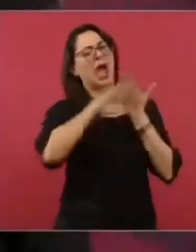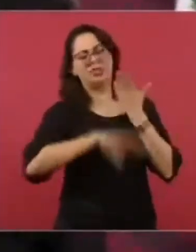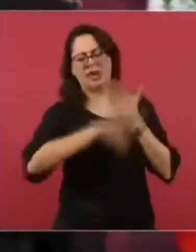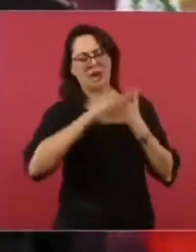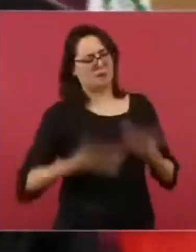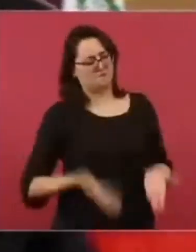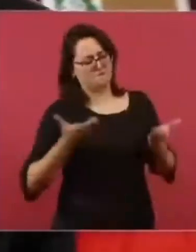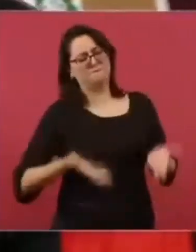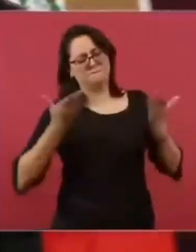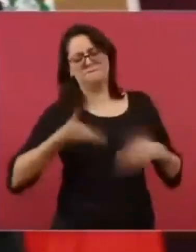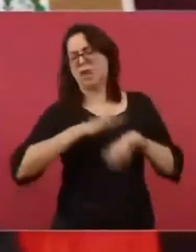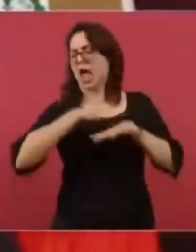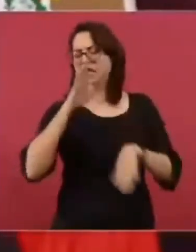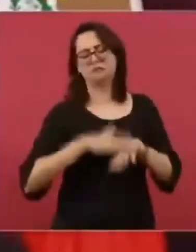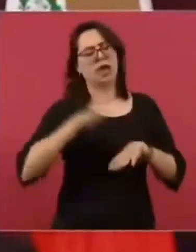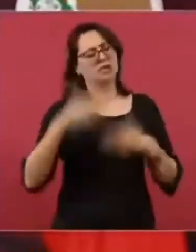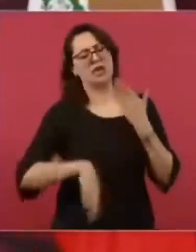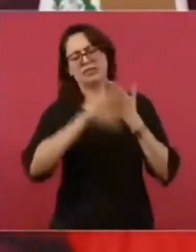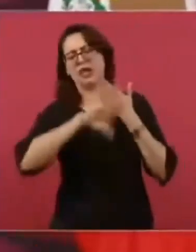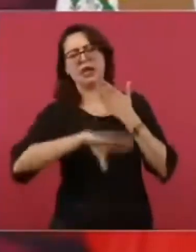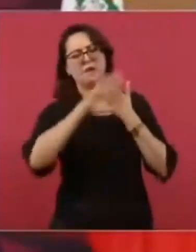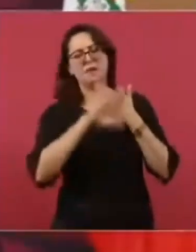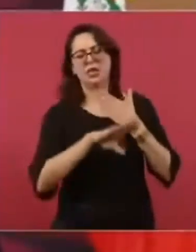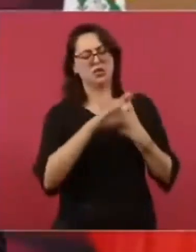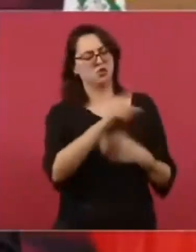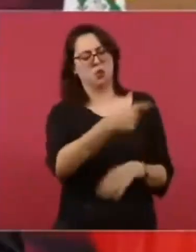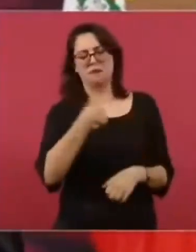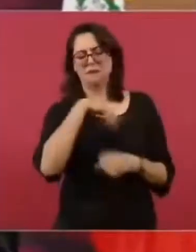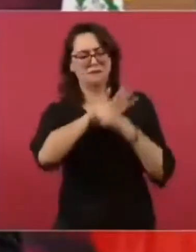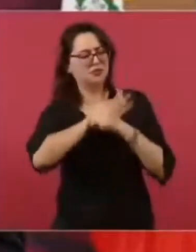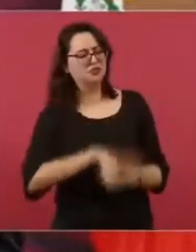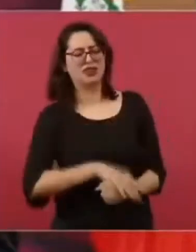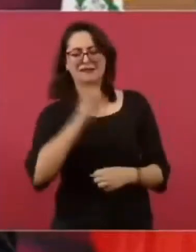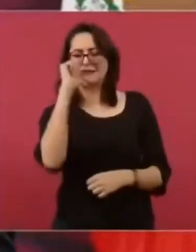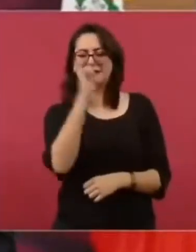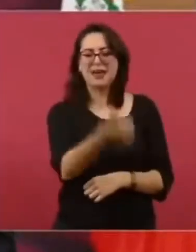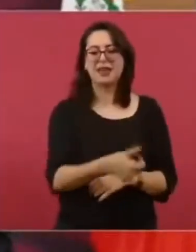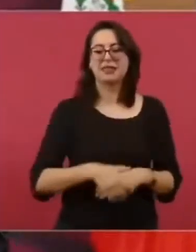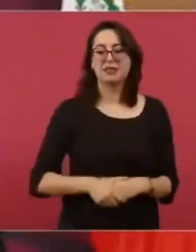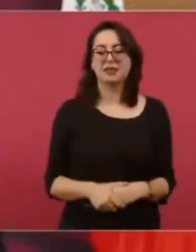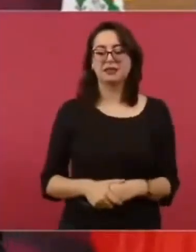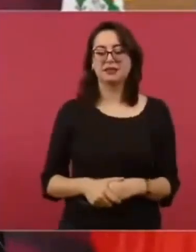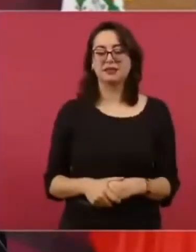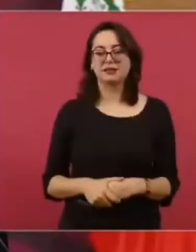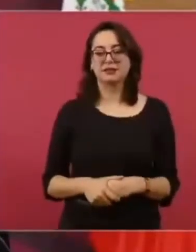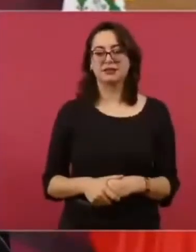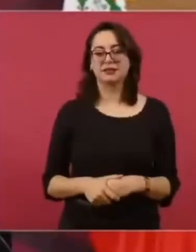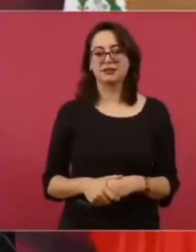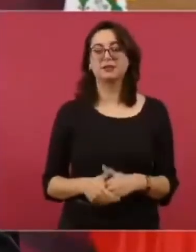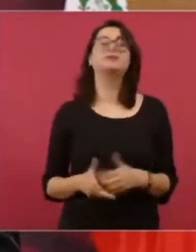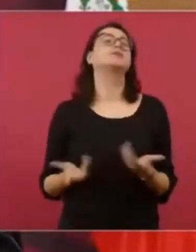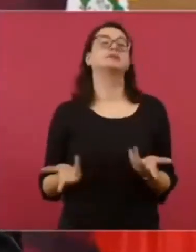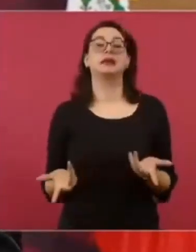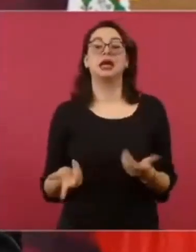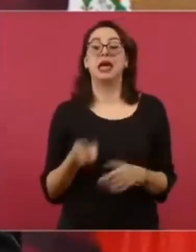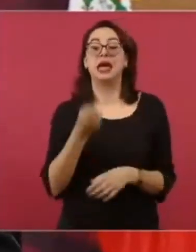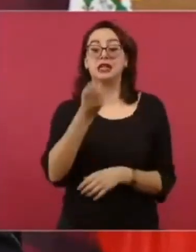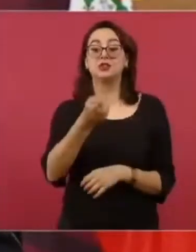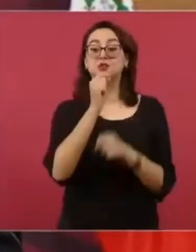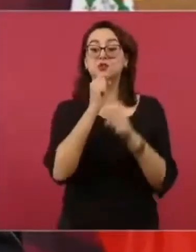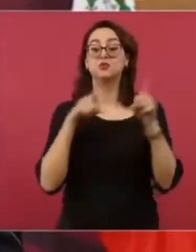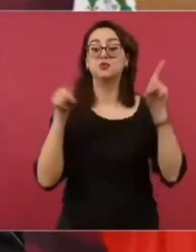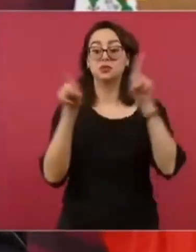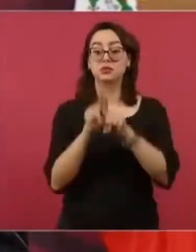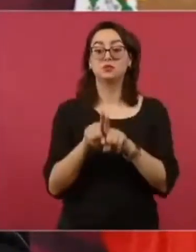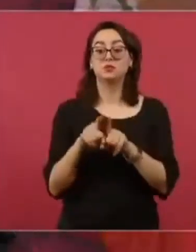Súbele. Pero así es. Bueno, lo que pasó cuando aprobaron la reforma